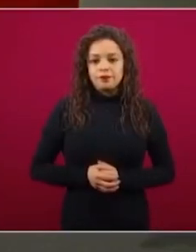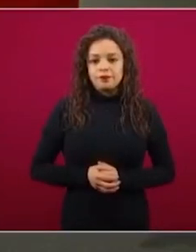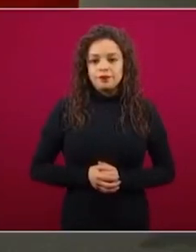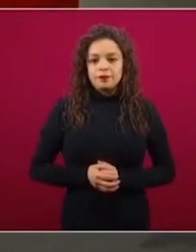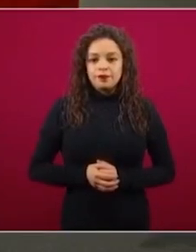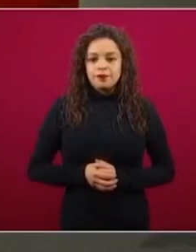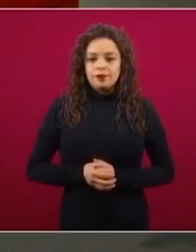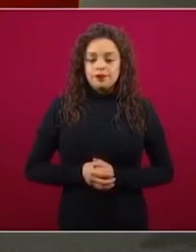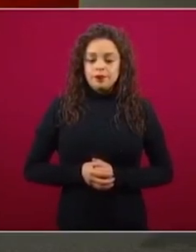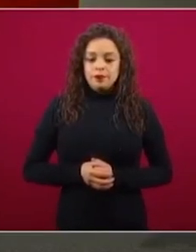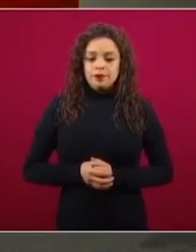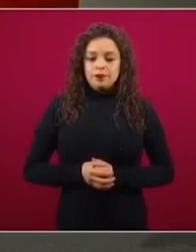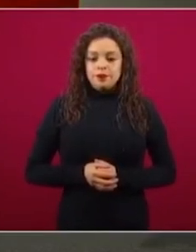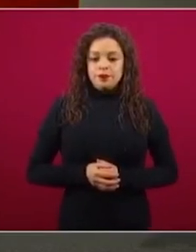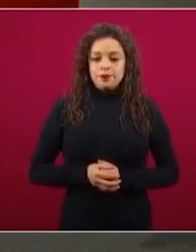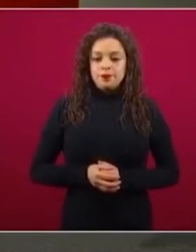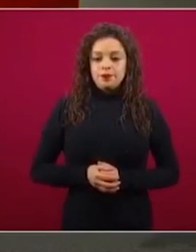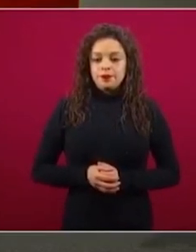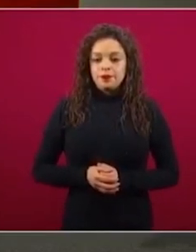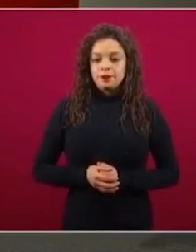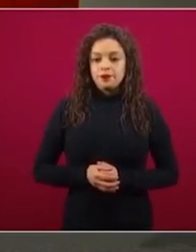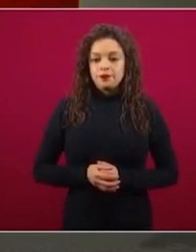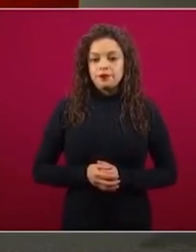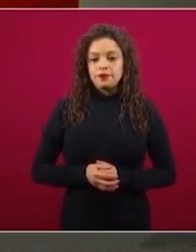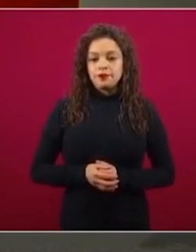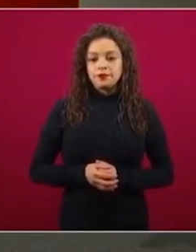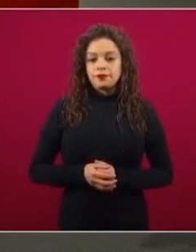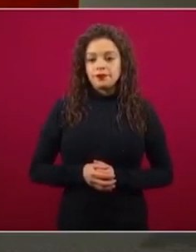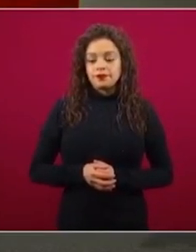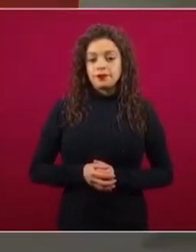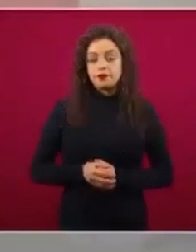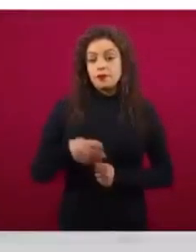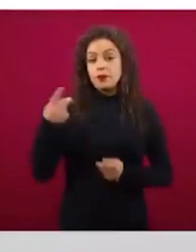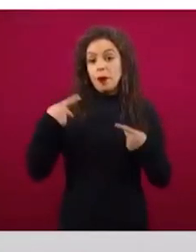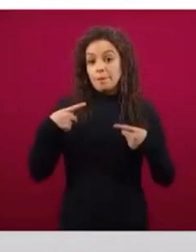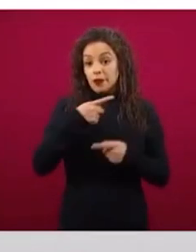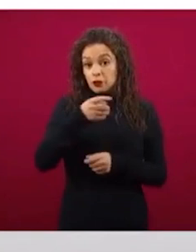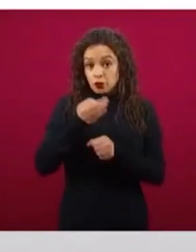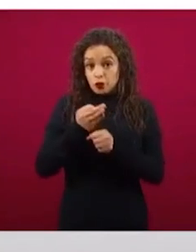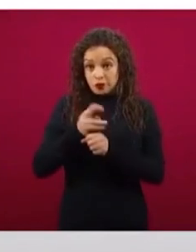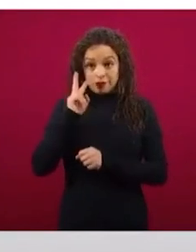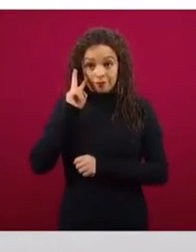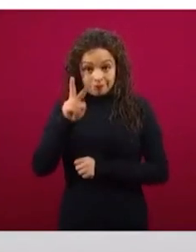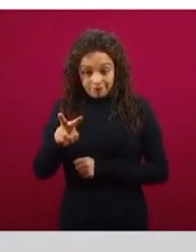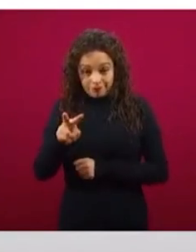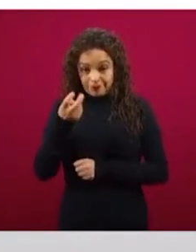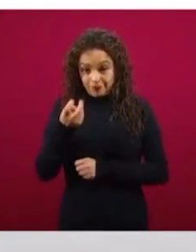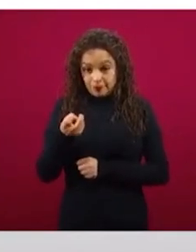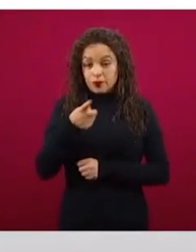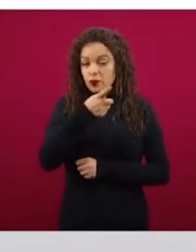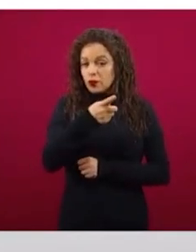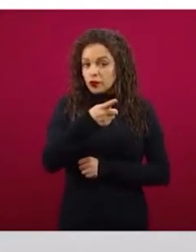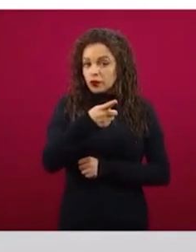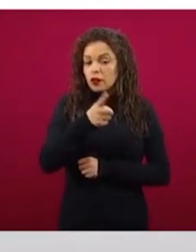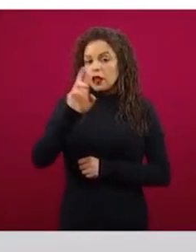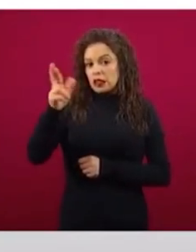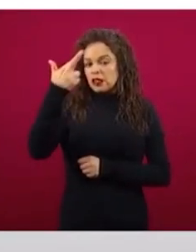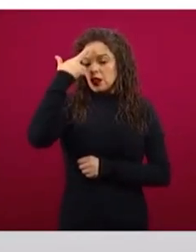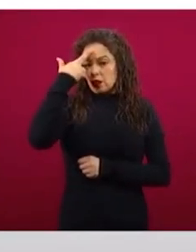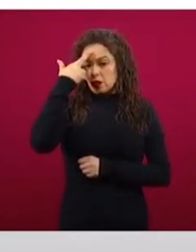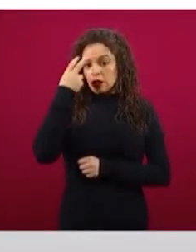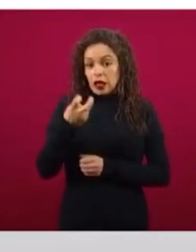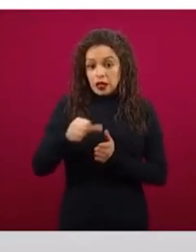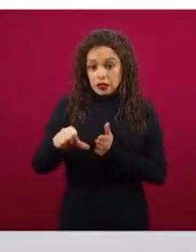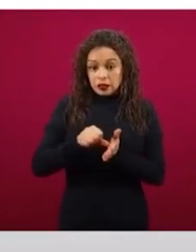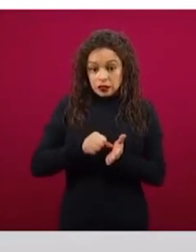Recordar a las personas que nos estén escuchando, si tienen ahorita una tanda, la recibieron este mes, tienen hasta